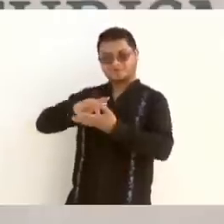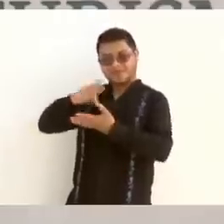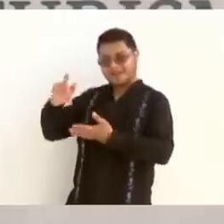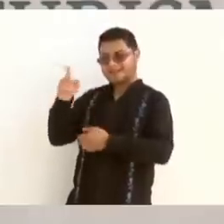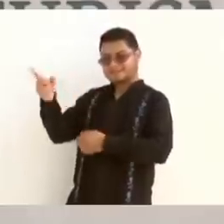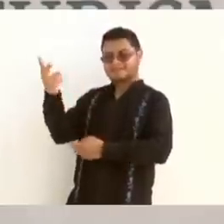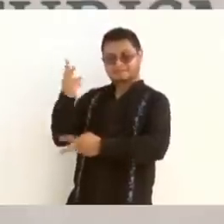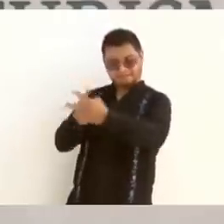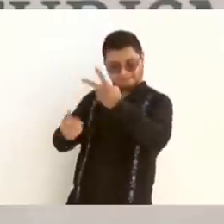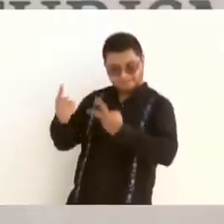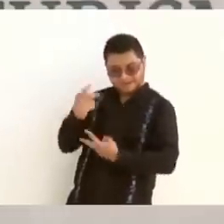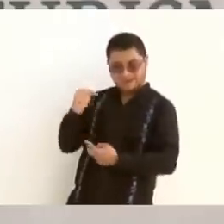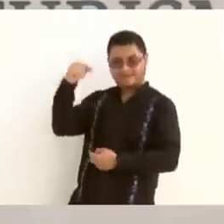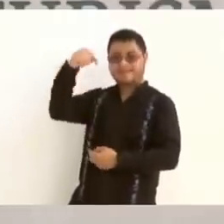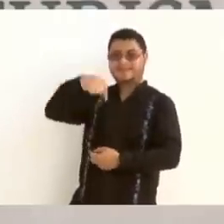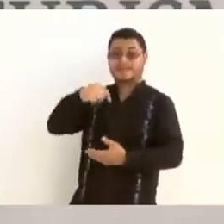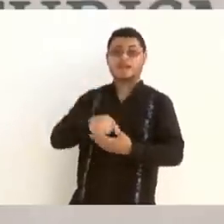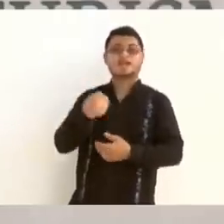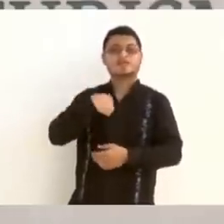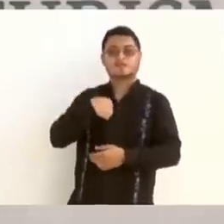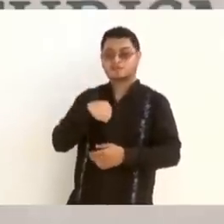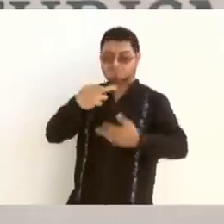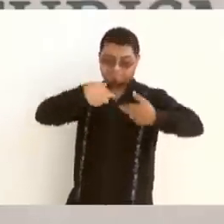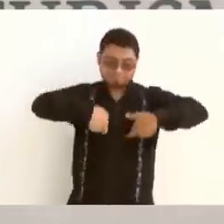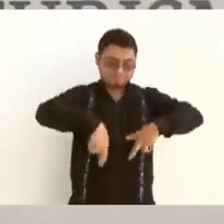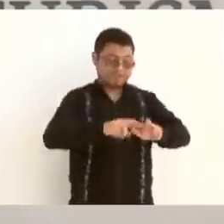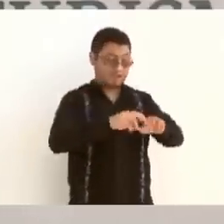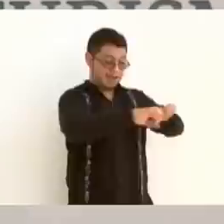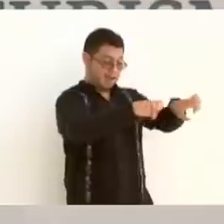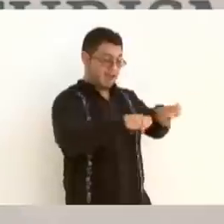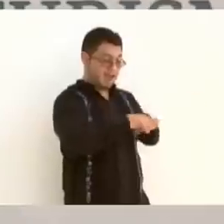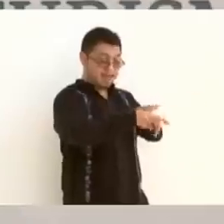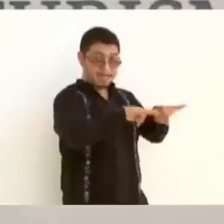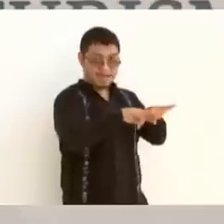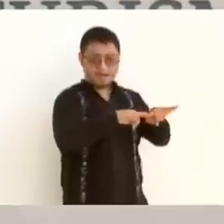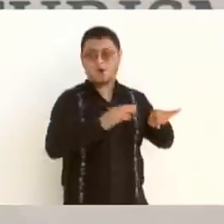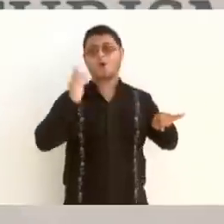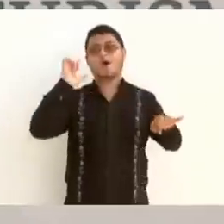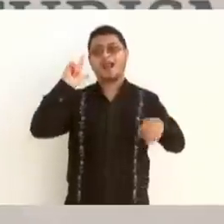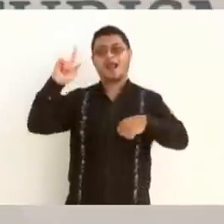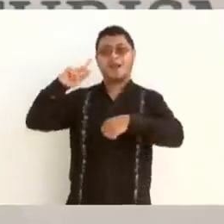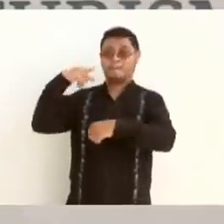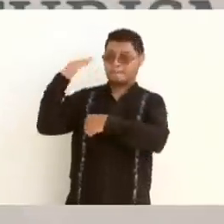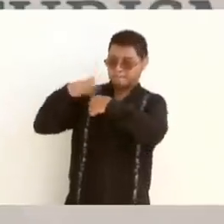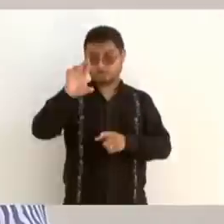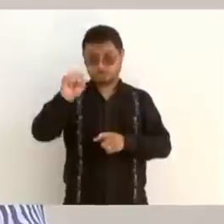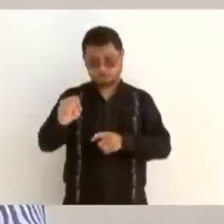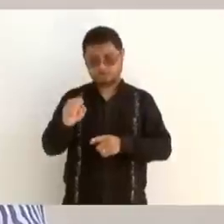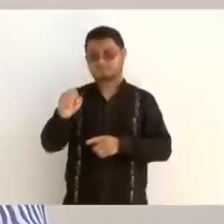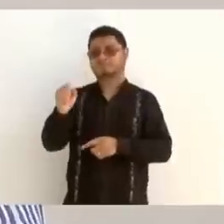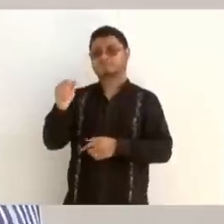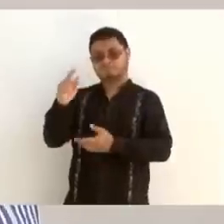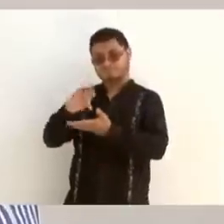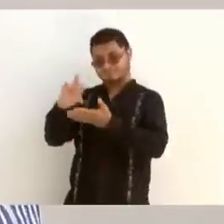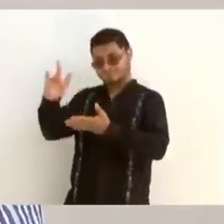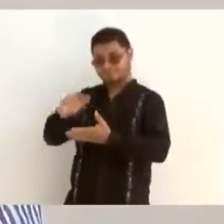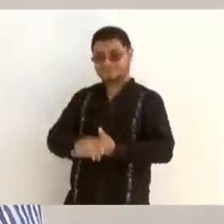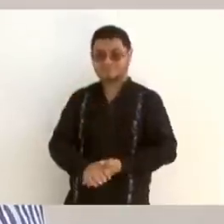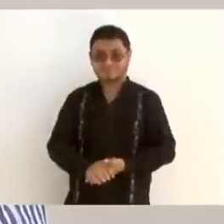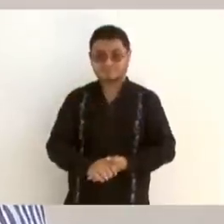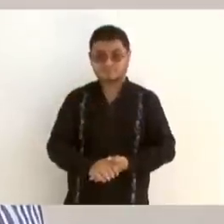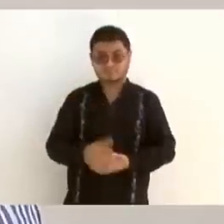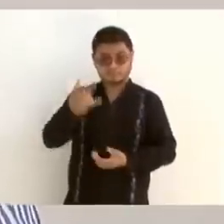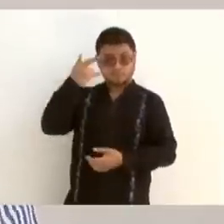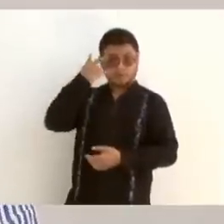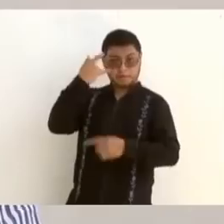Y en nombre de todos los trabajadores, lo esperamos ver pronto, señor presidente. Gracias a todos ustedes. Campeche es el estado